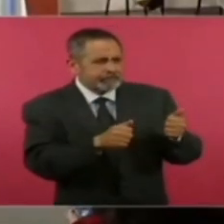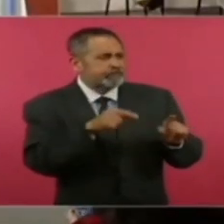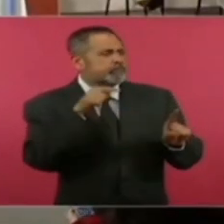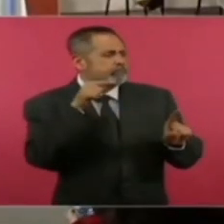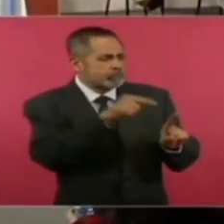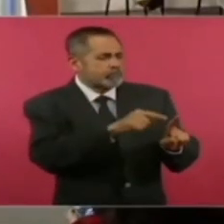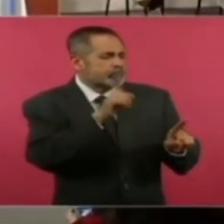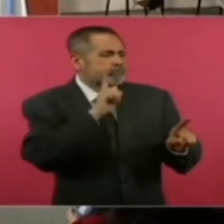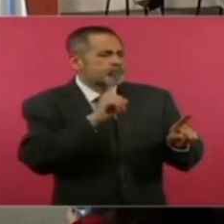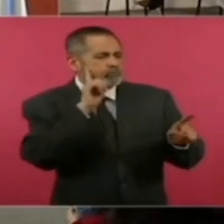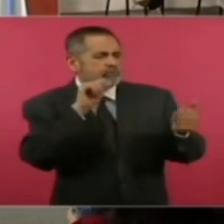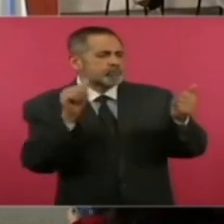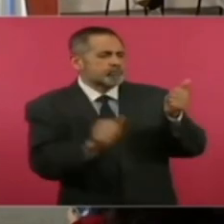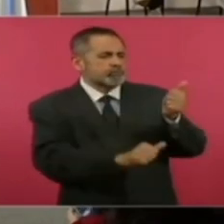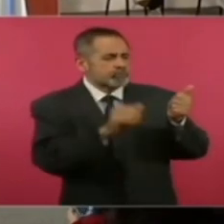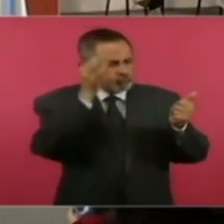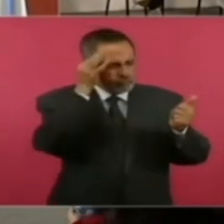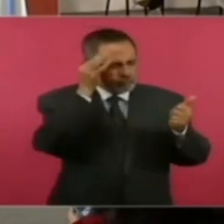donde está